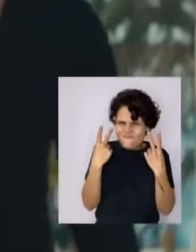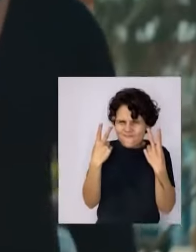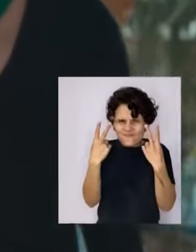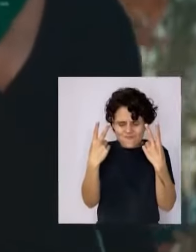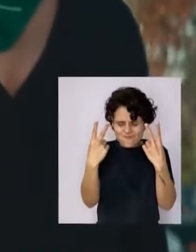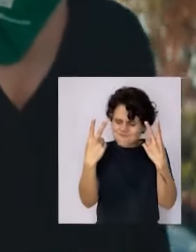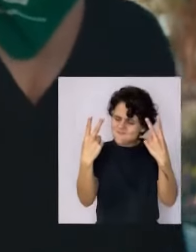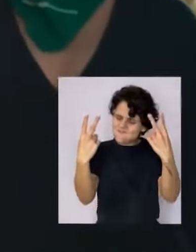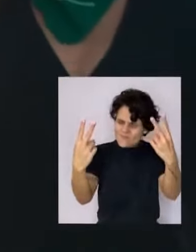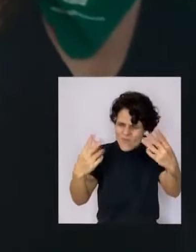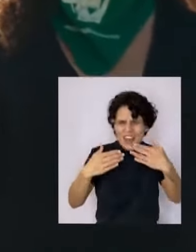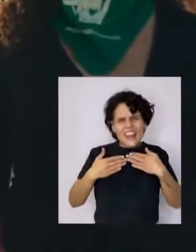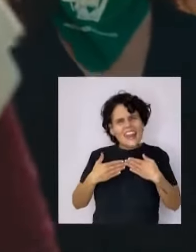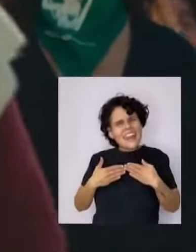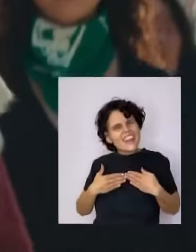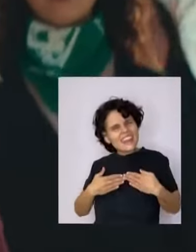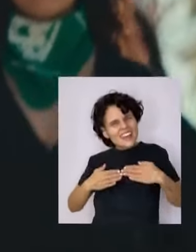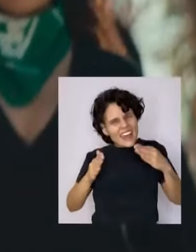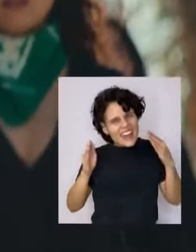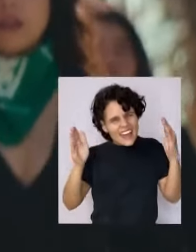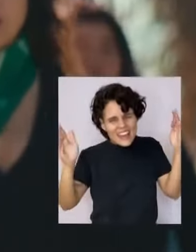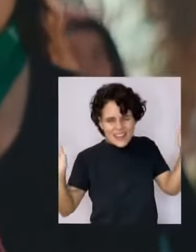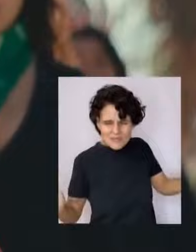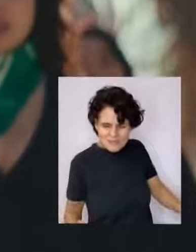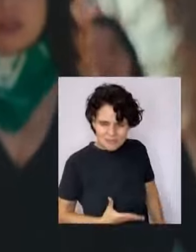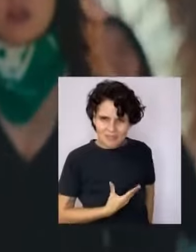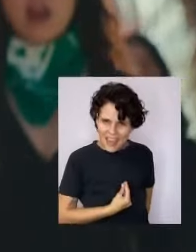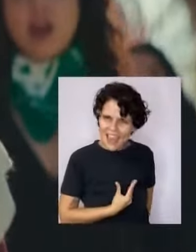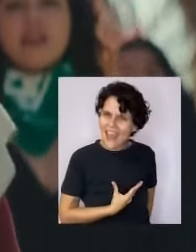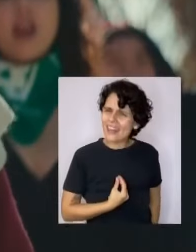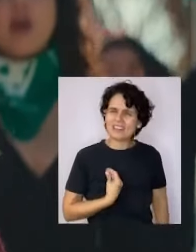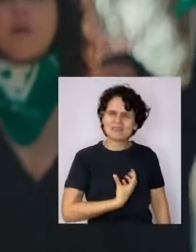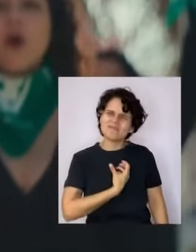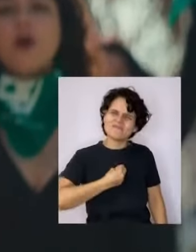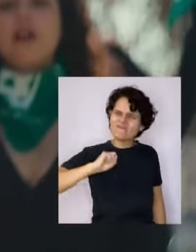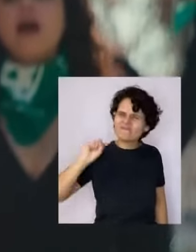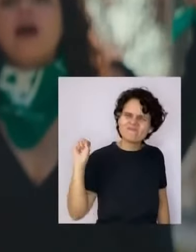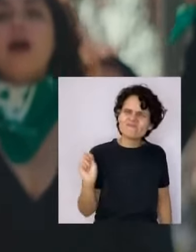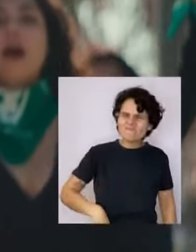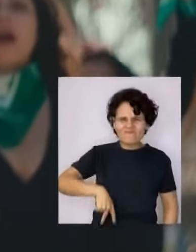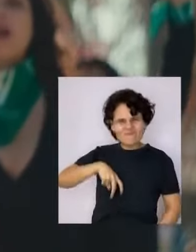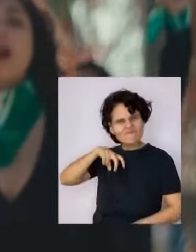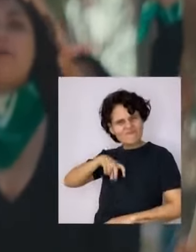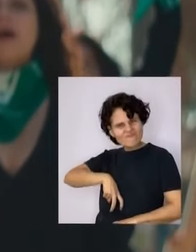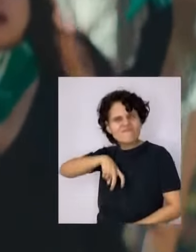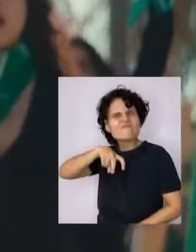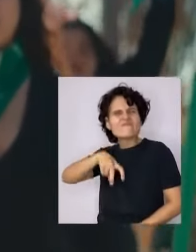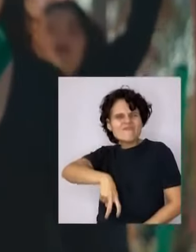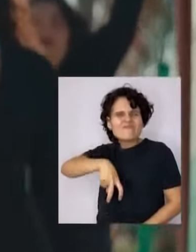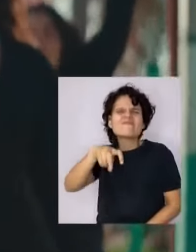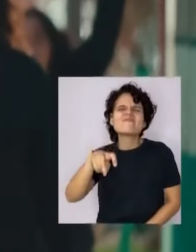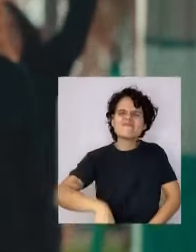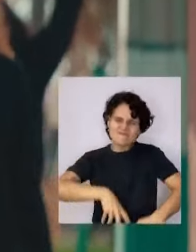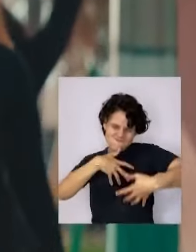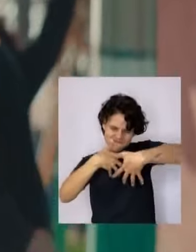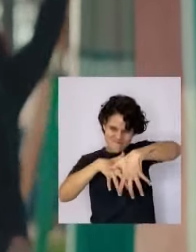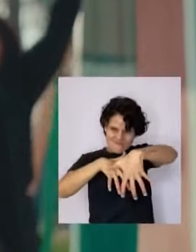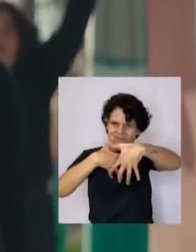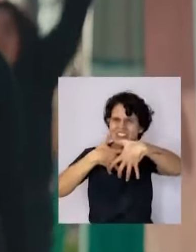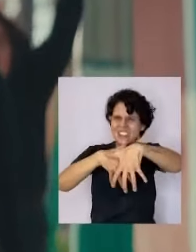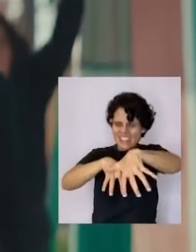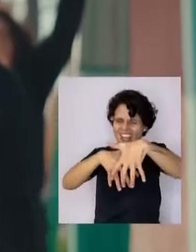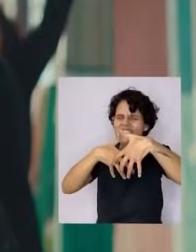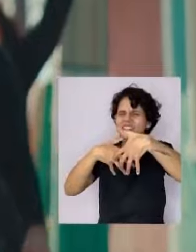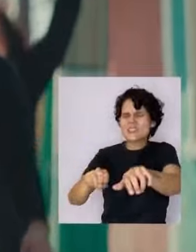caminará, nadie podrá jamás